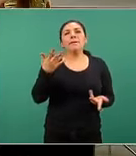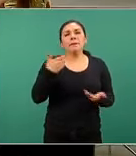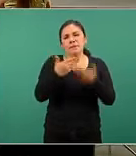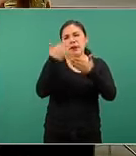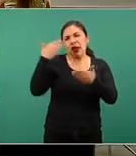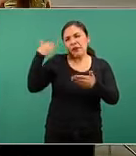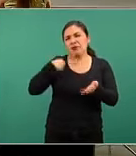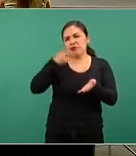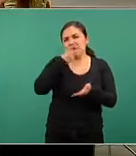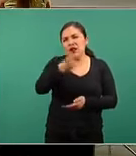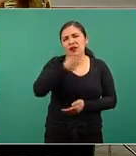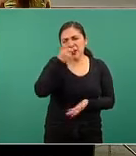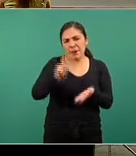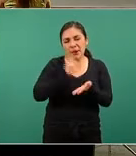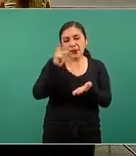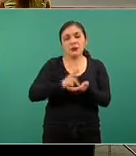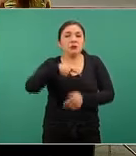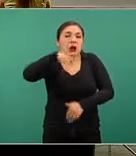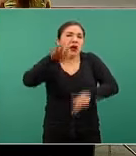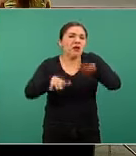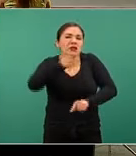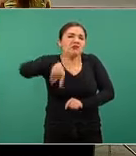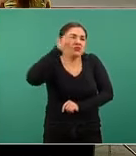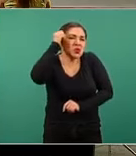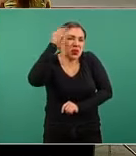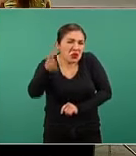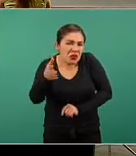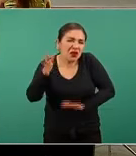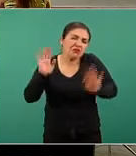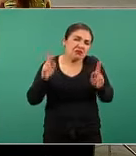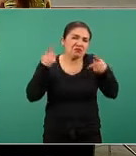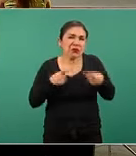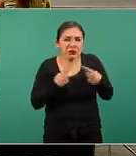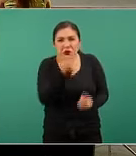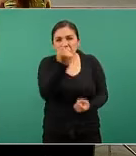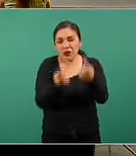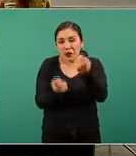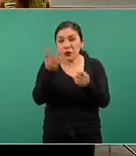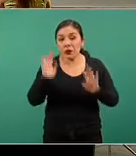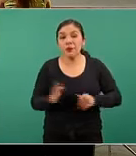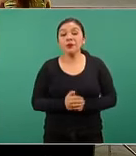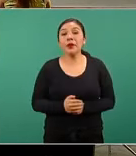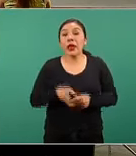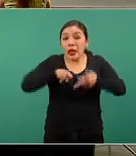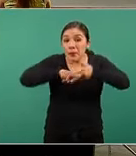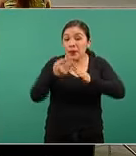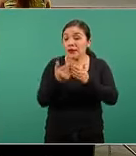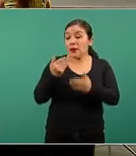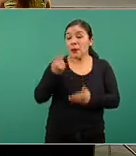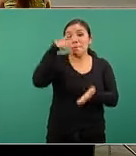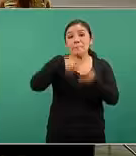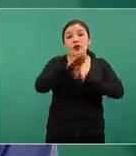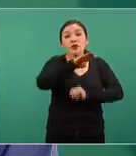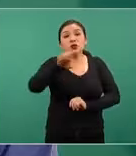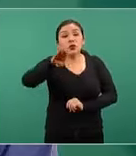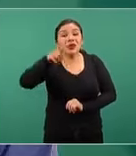hemos dicho muchas veces, pero a veces se le olvida a varias personas, desde 1997